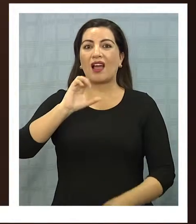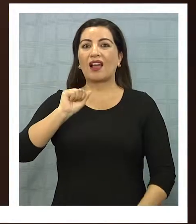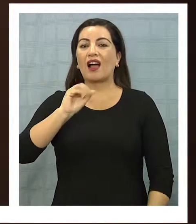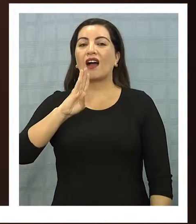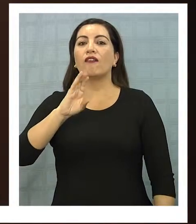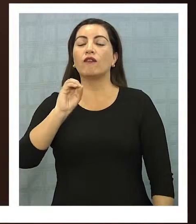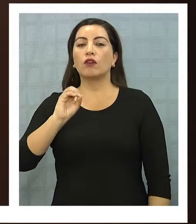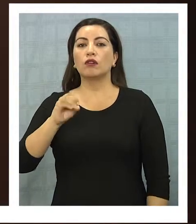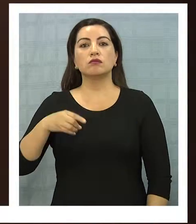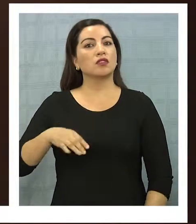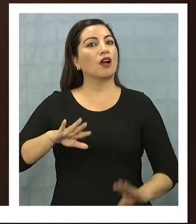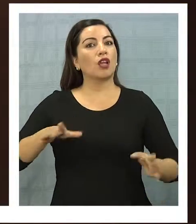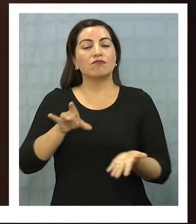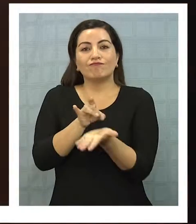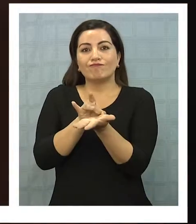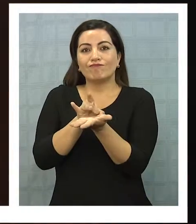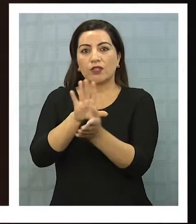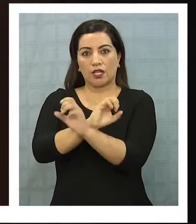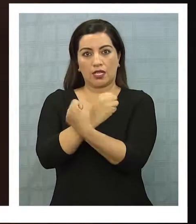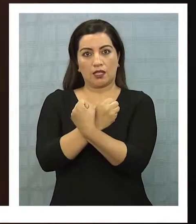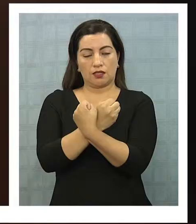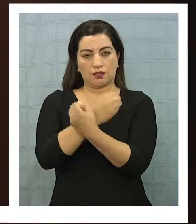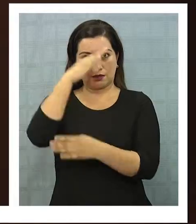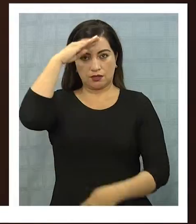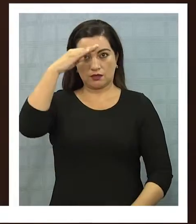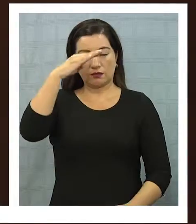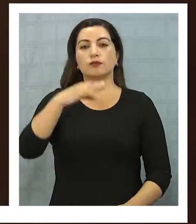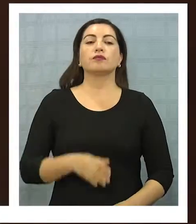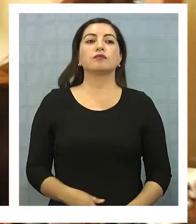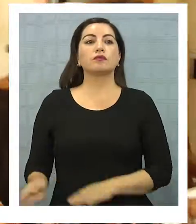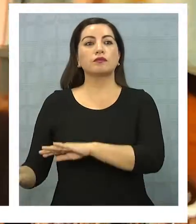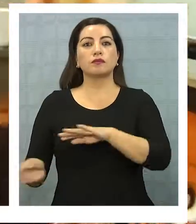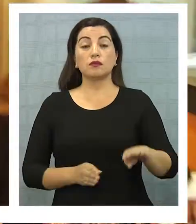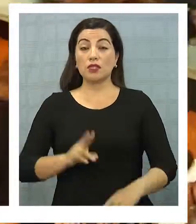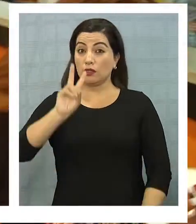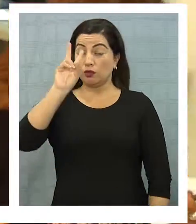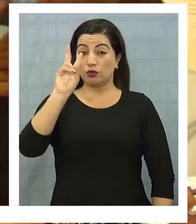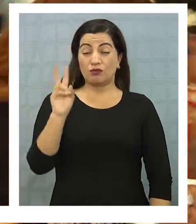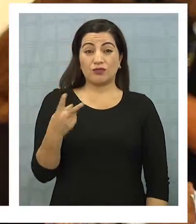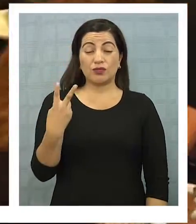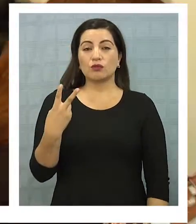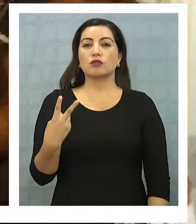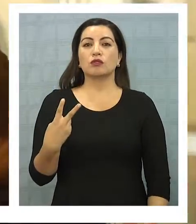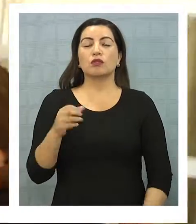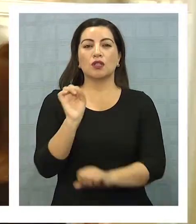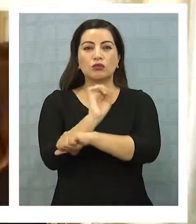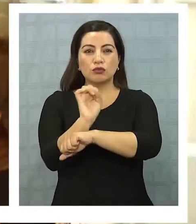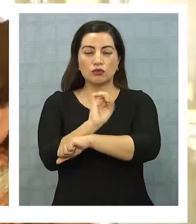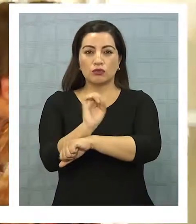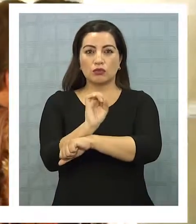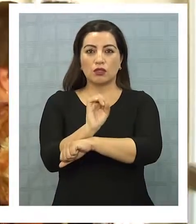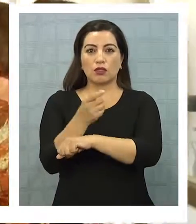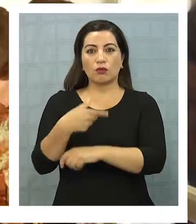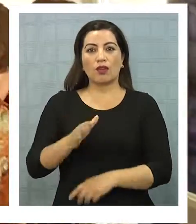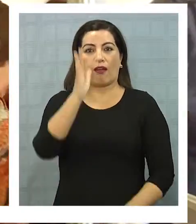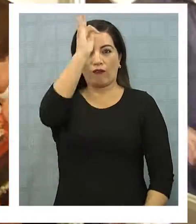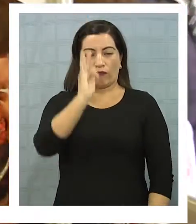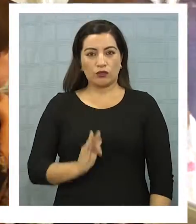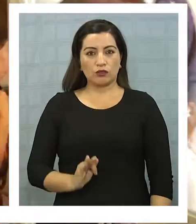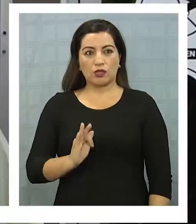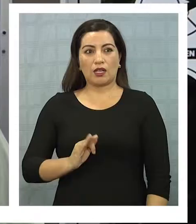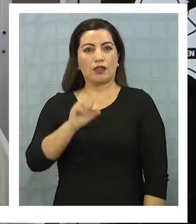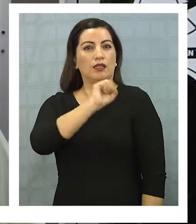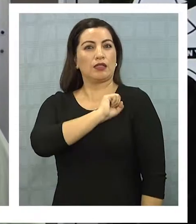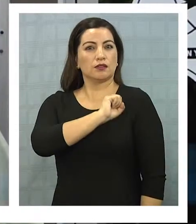López fue data de baja de la institución policial. El segundo de los conductores es una funcionaria de dotación de la región